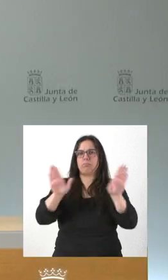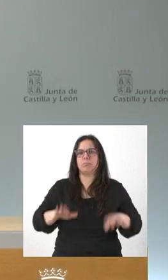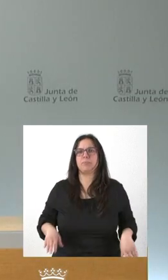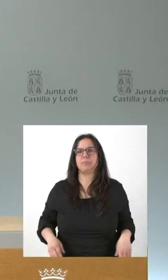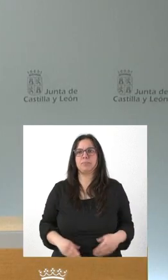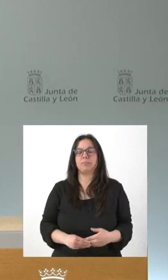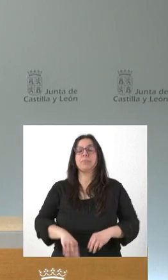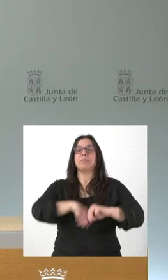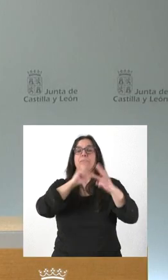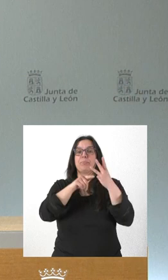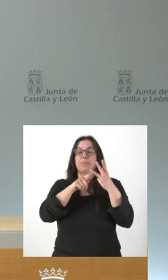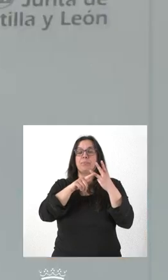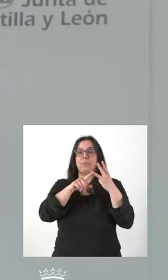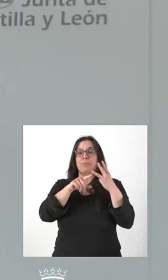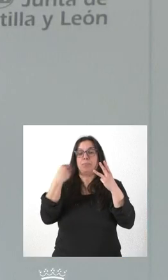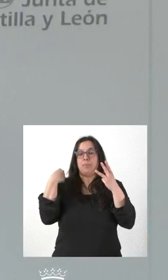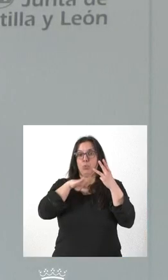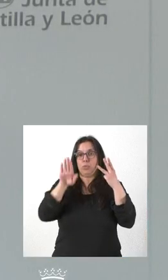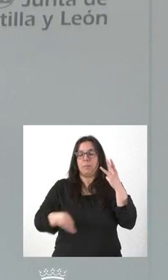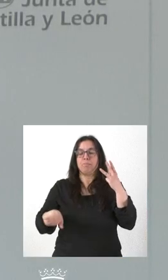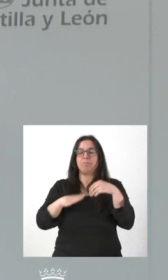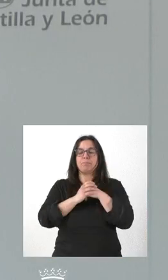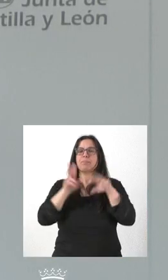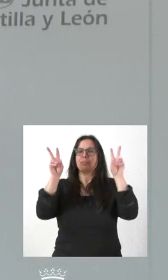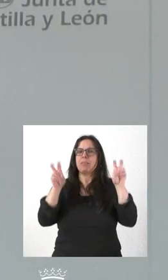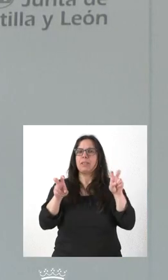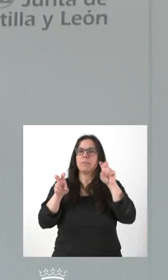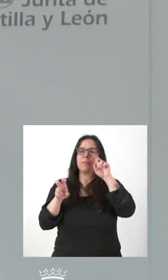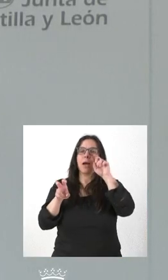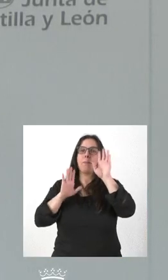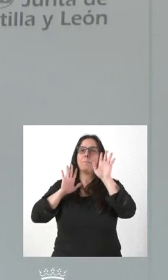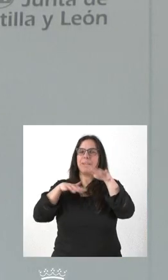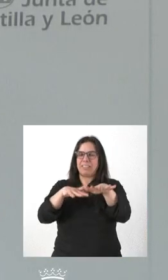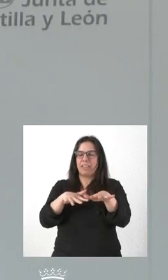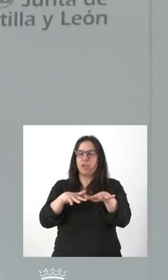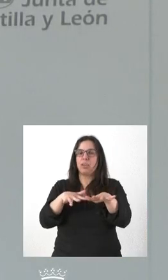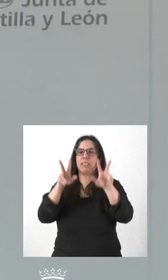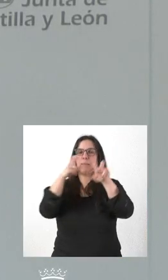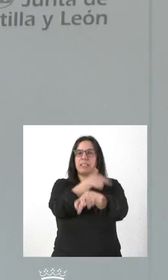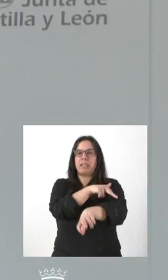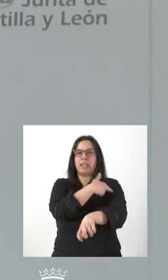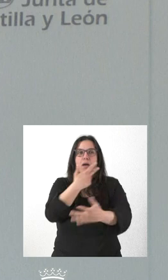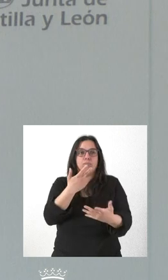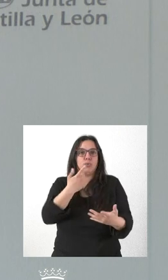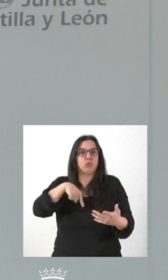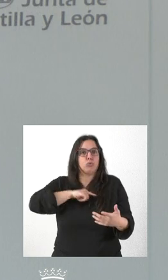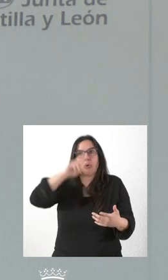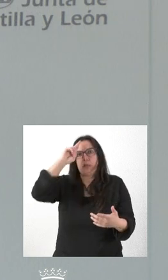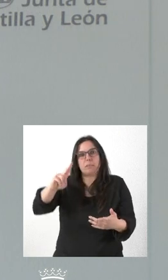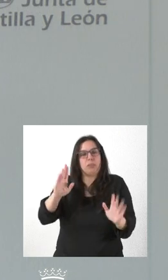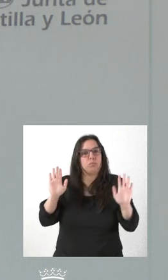Y la última cuestión, el tema de las manifestaciones en materia sanitaria, pues lo hacemos desde el respeto.